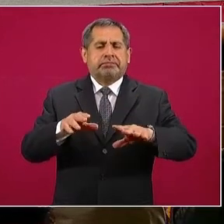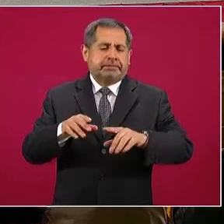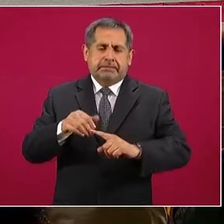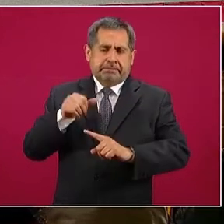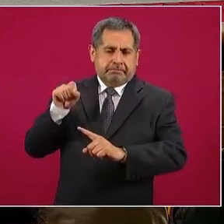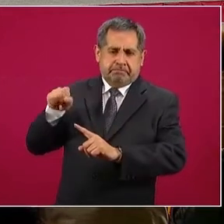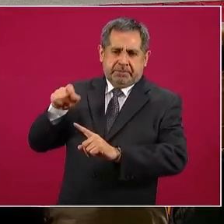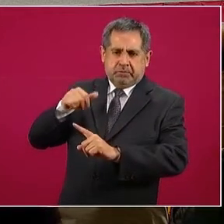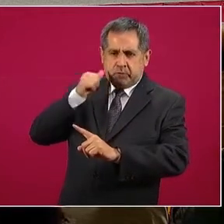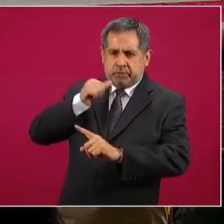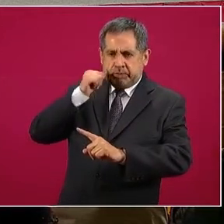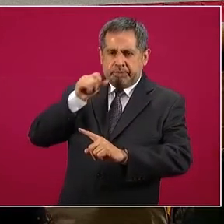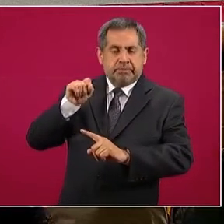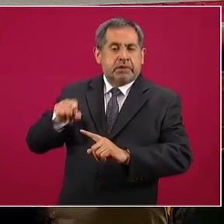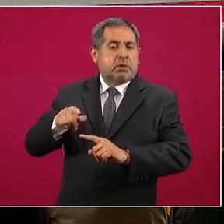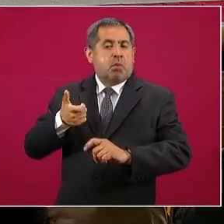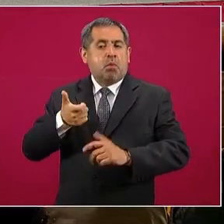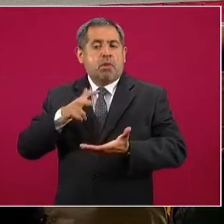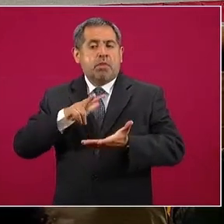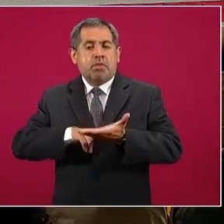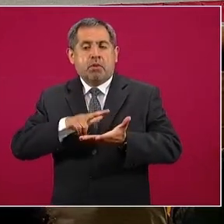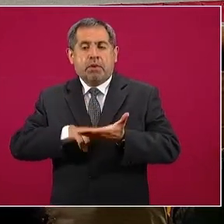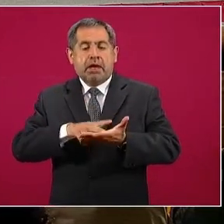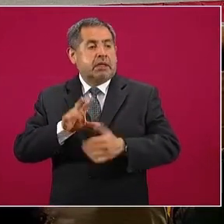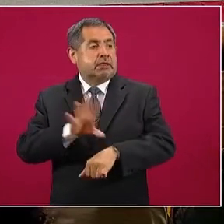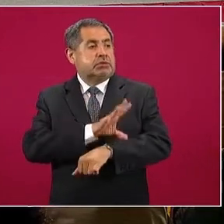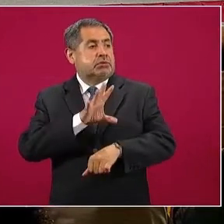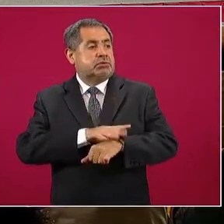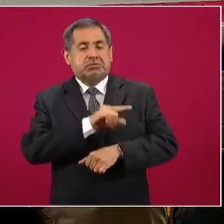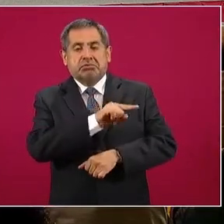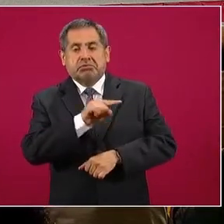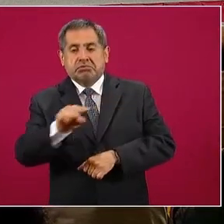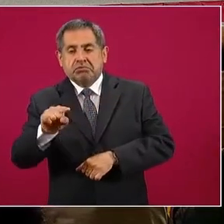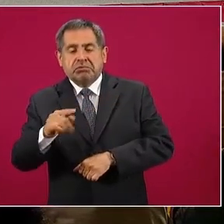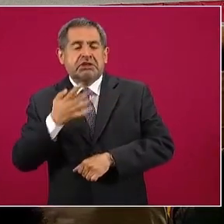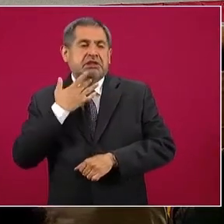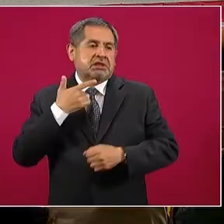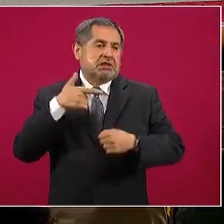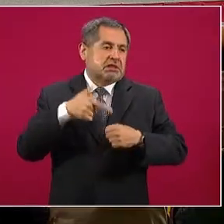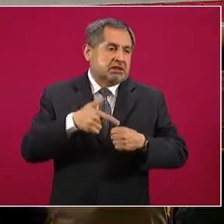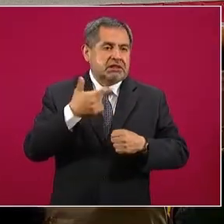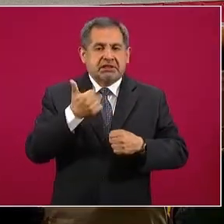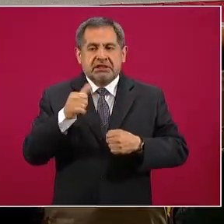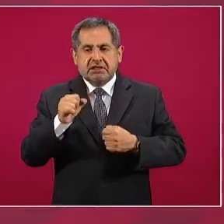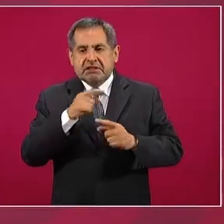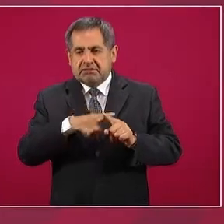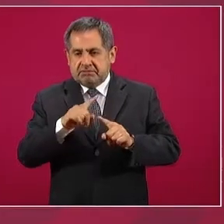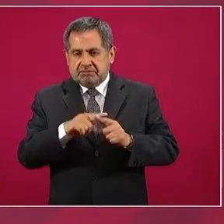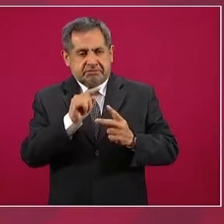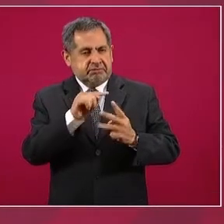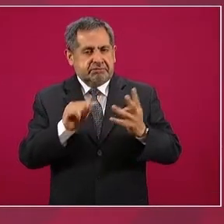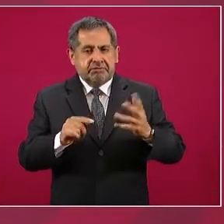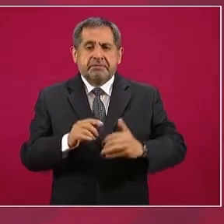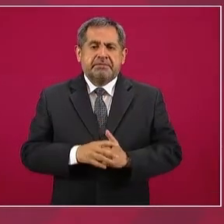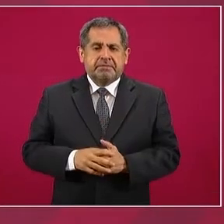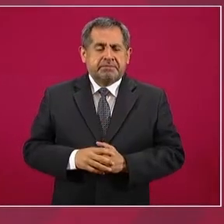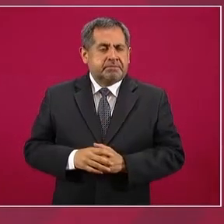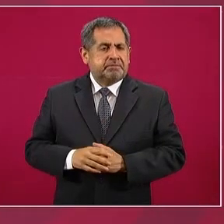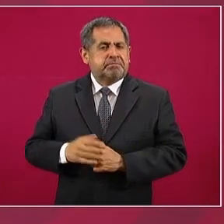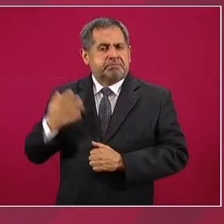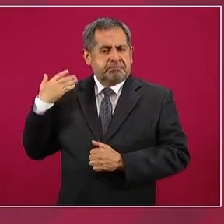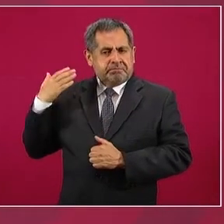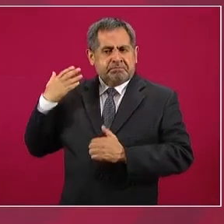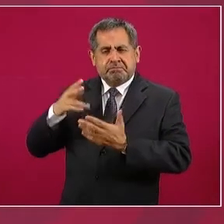sobre los precios de los energéticos. Nosotros hemos repetido muchas